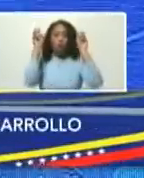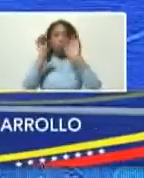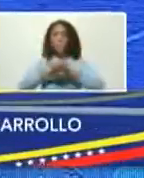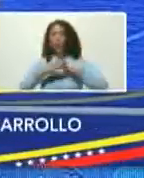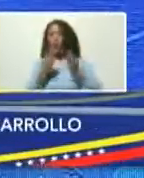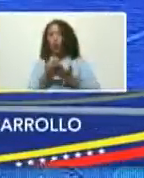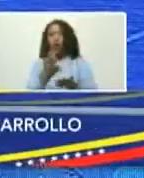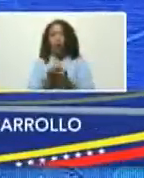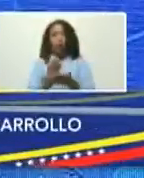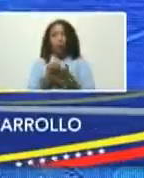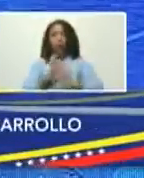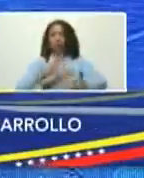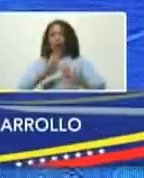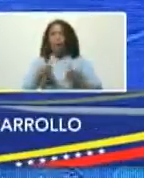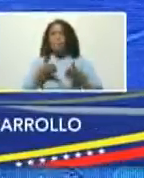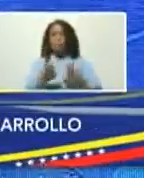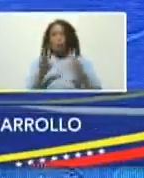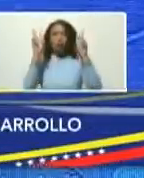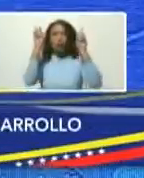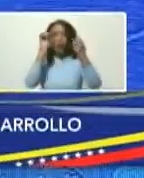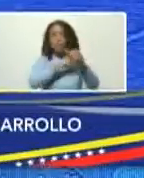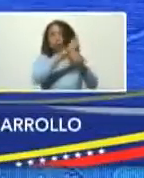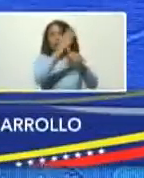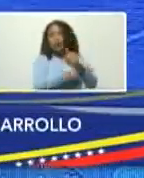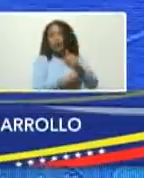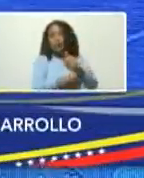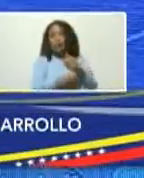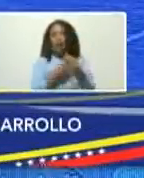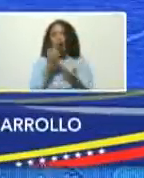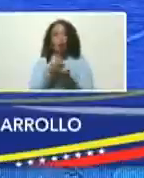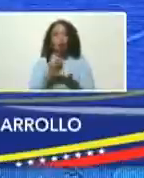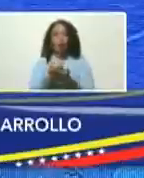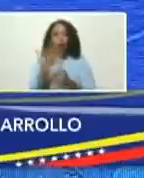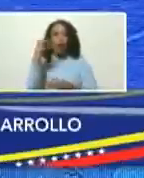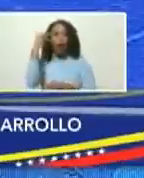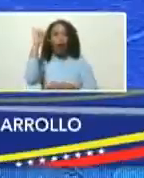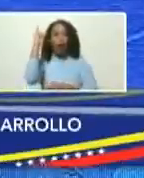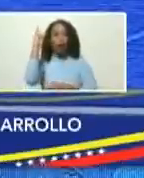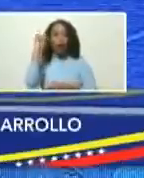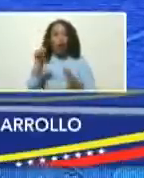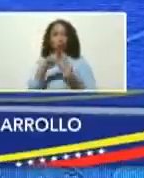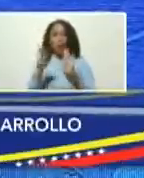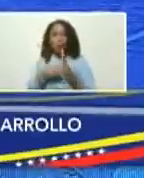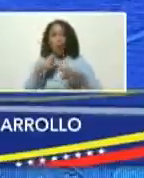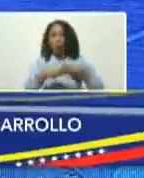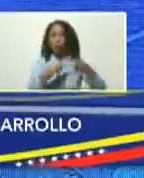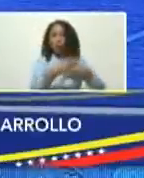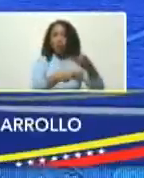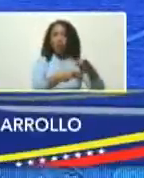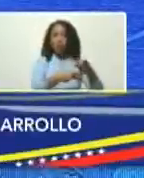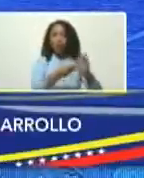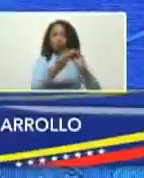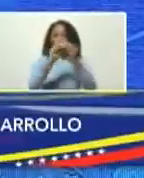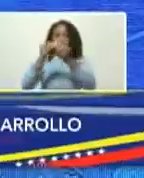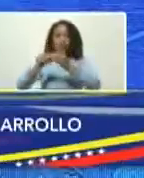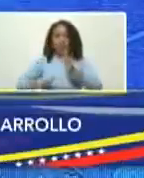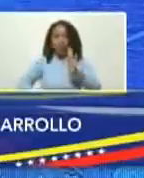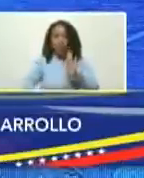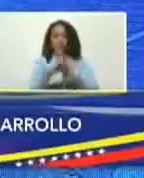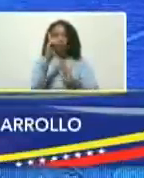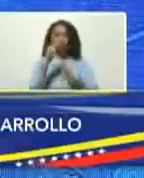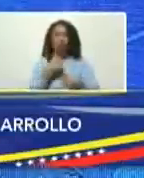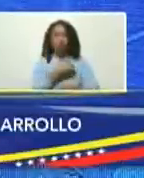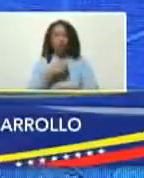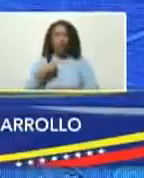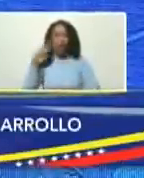que ya ha nacido con las nuevas potencias económicas que están en pleno proceso de auge y de desarrollo yo